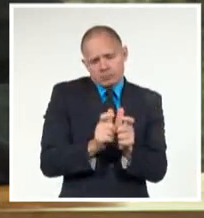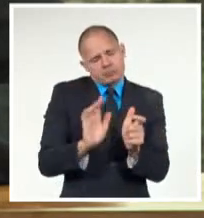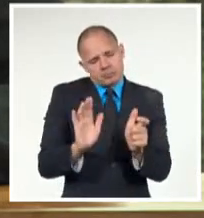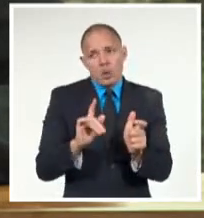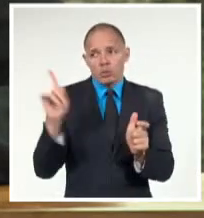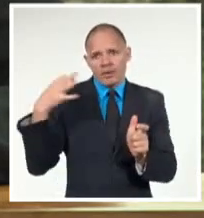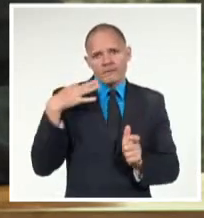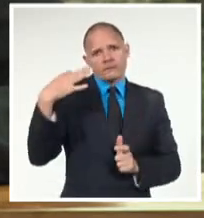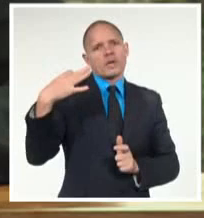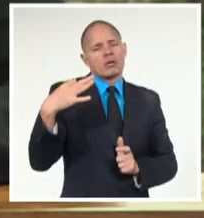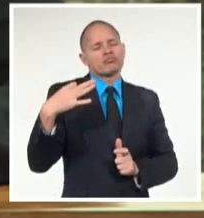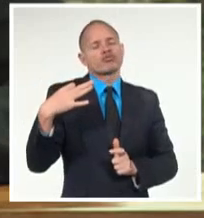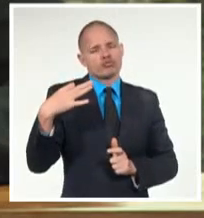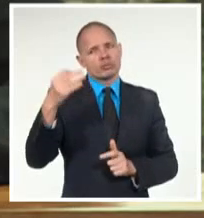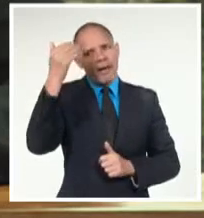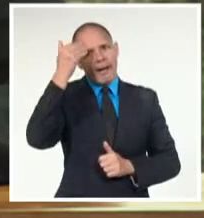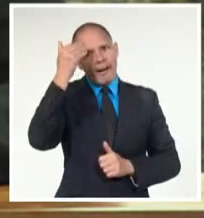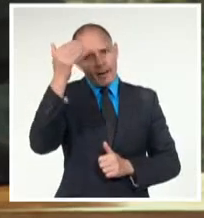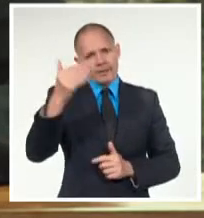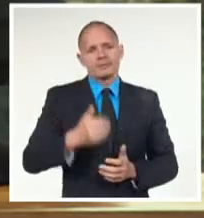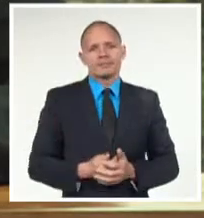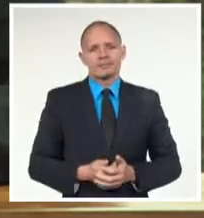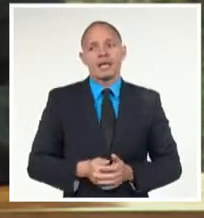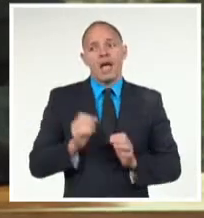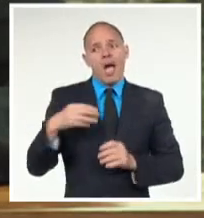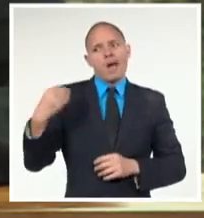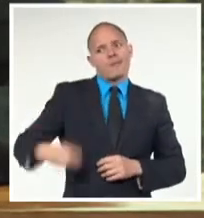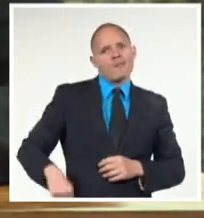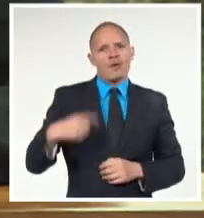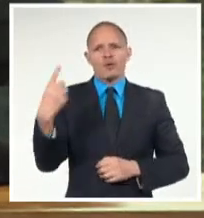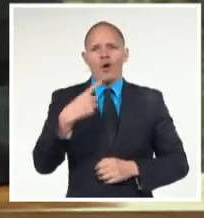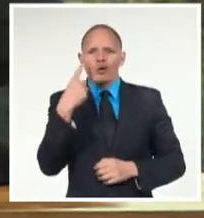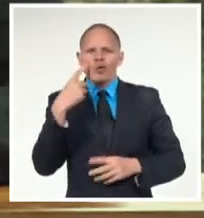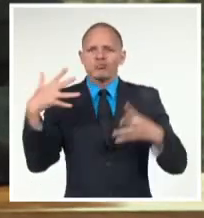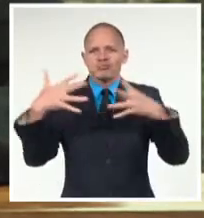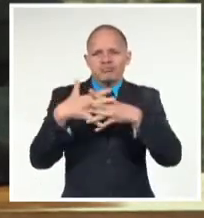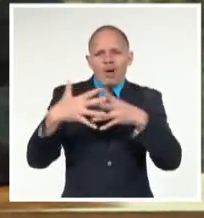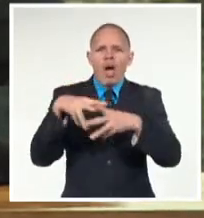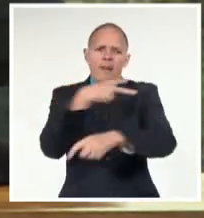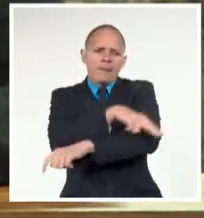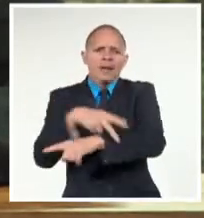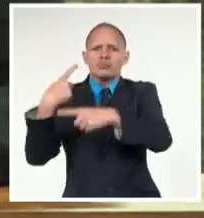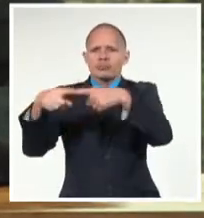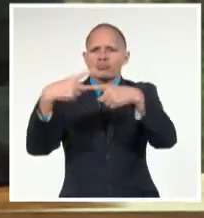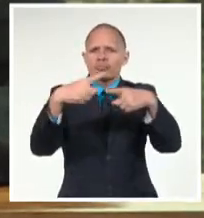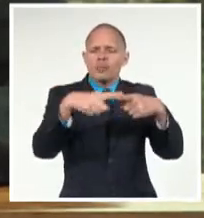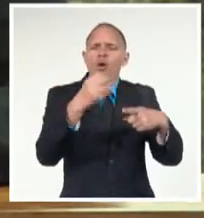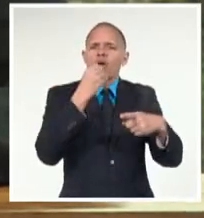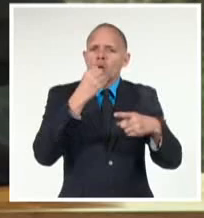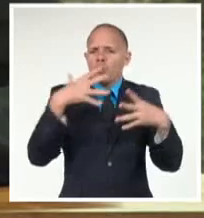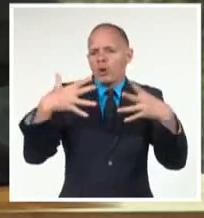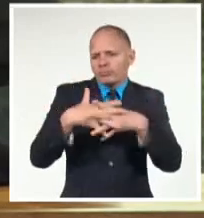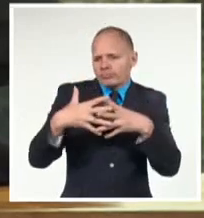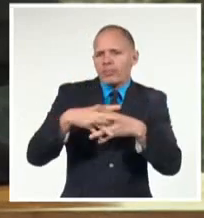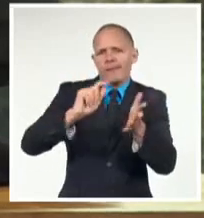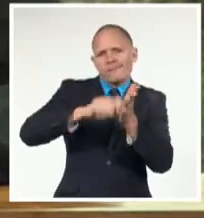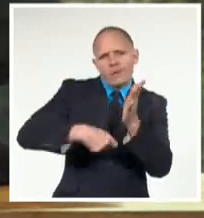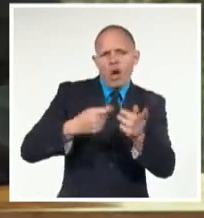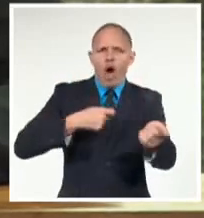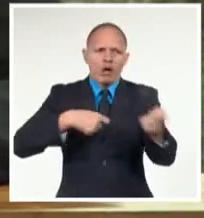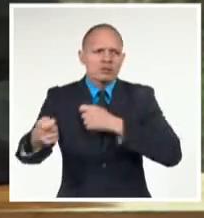intercambio y concertación comercial que nos permitan ampliar las potencialidades económicas de conjunto con países amigos.